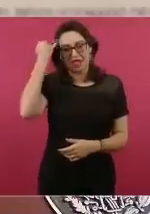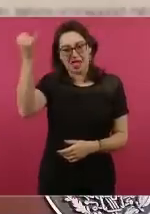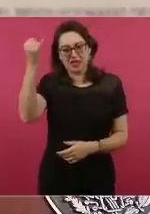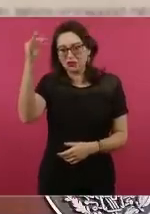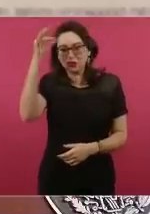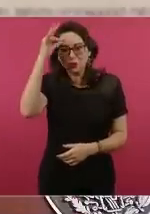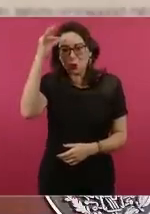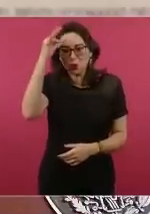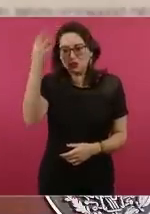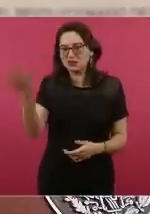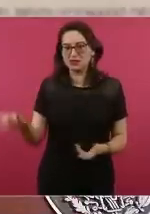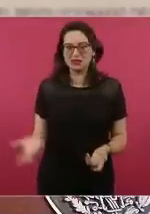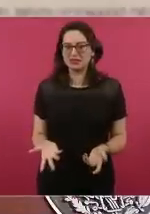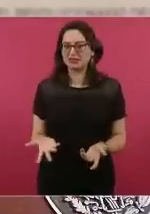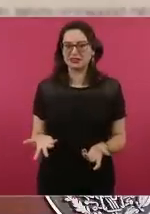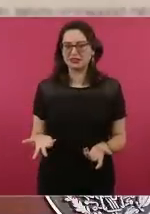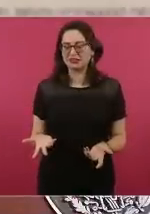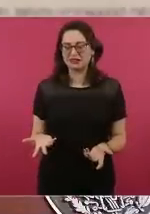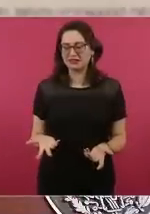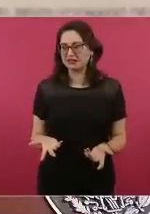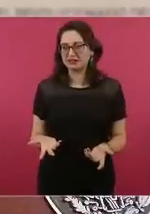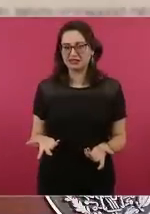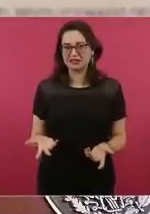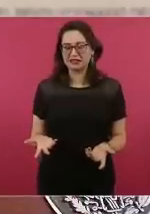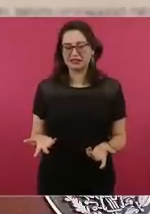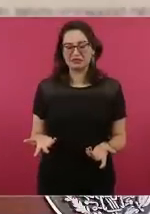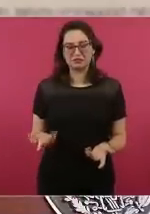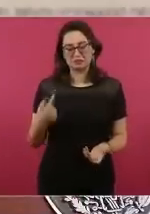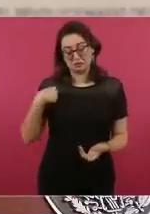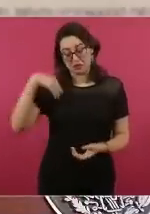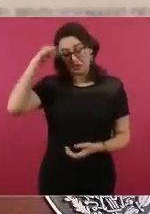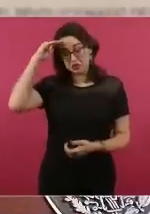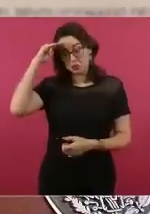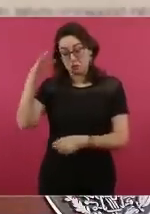series sobre estos temas son más realistas.